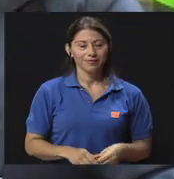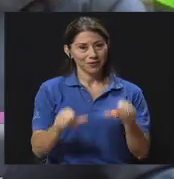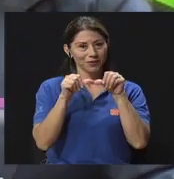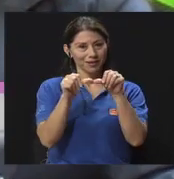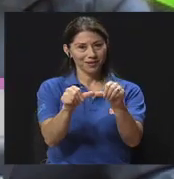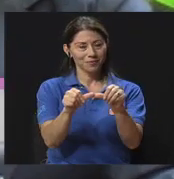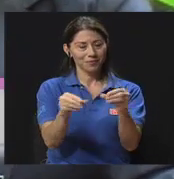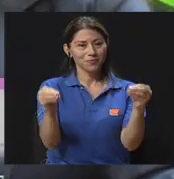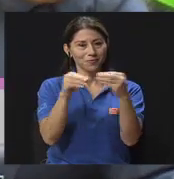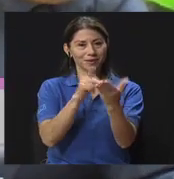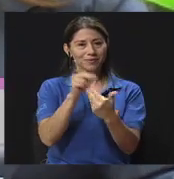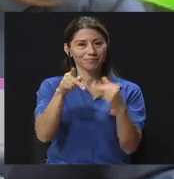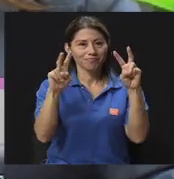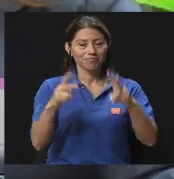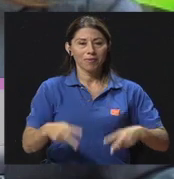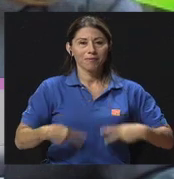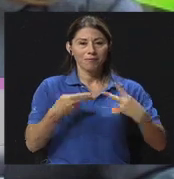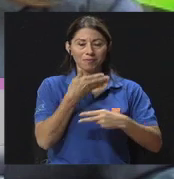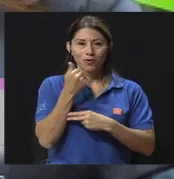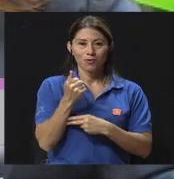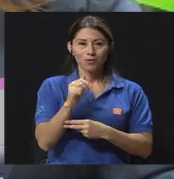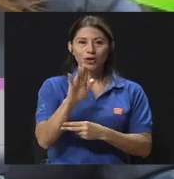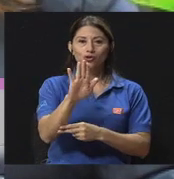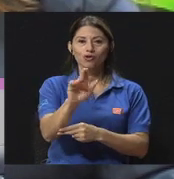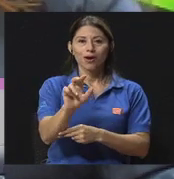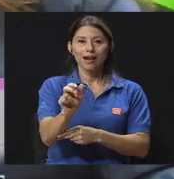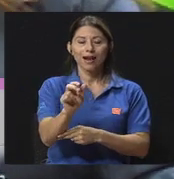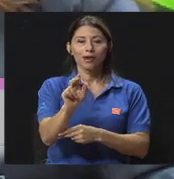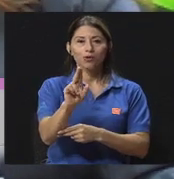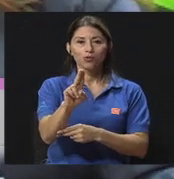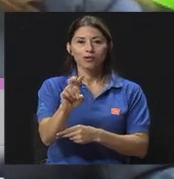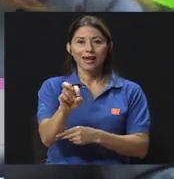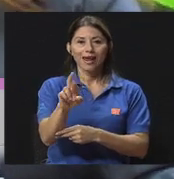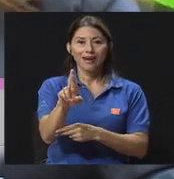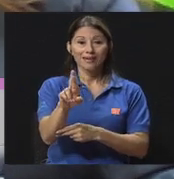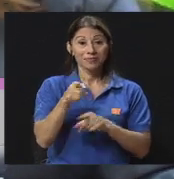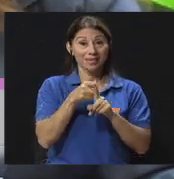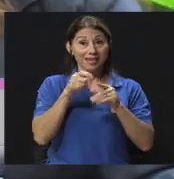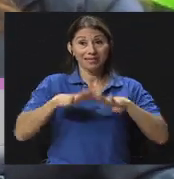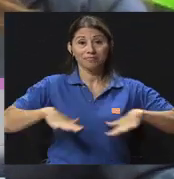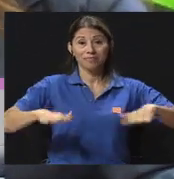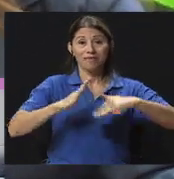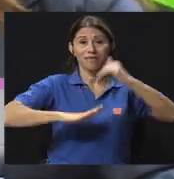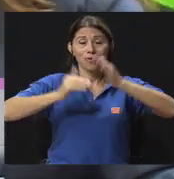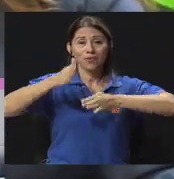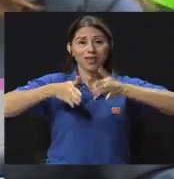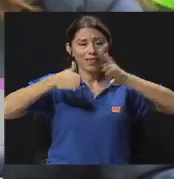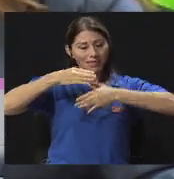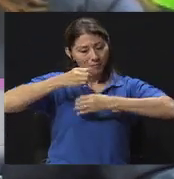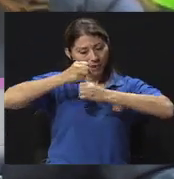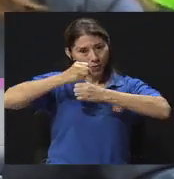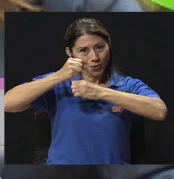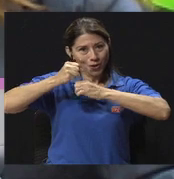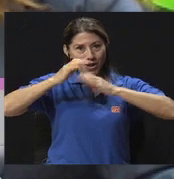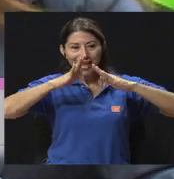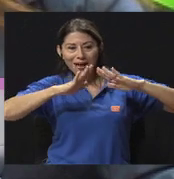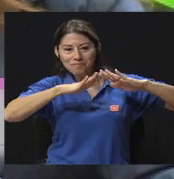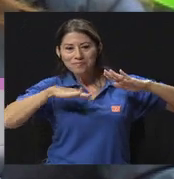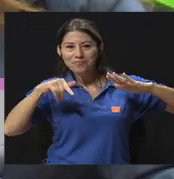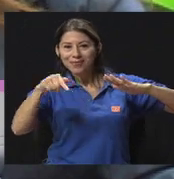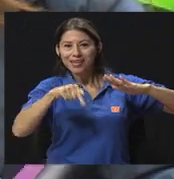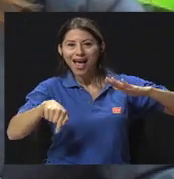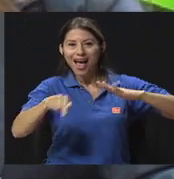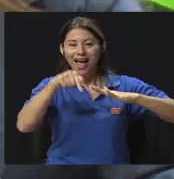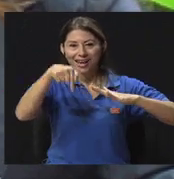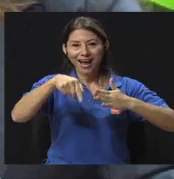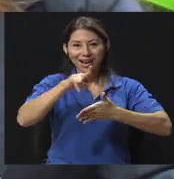Continuamos con más de Vivir Mejor aquí por su canal UCR. Hoy desde la Facultad de Microbiología, a las afueras de la Facultad de Microbiología aquí